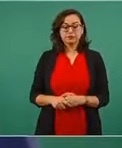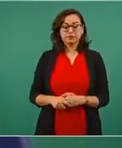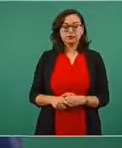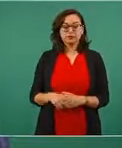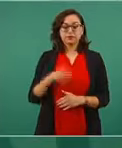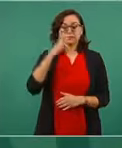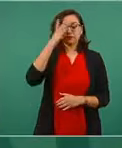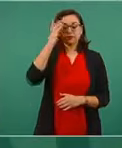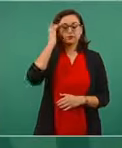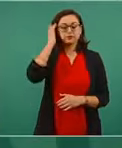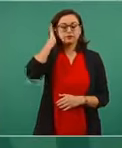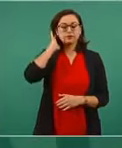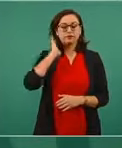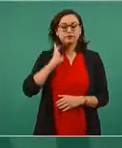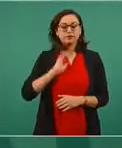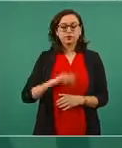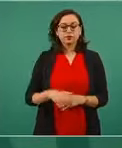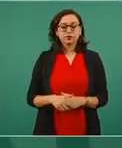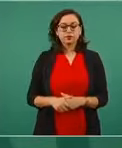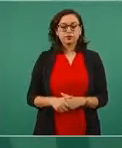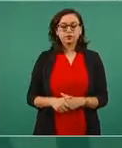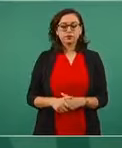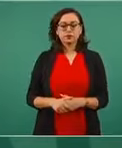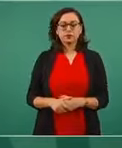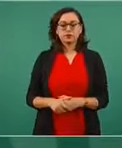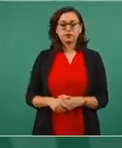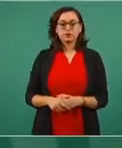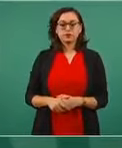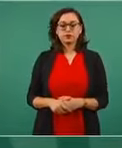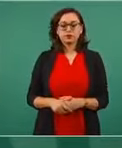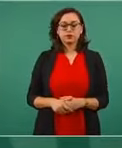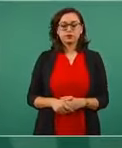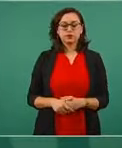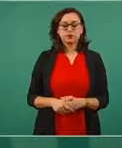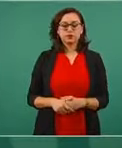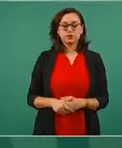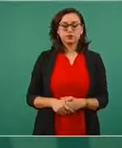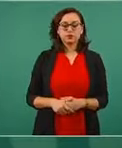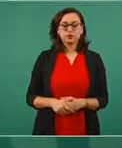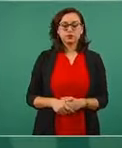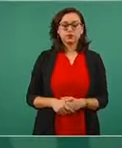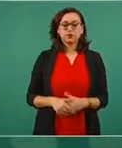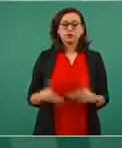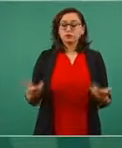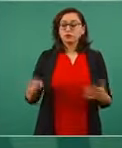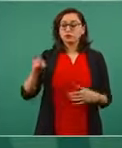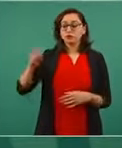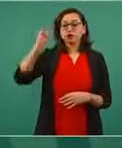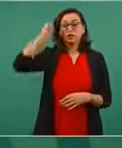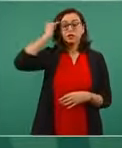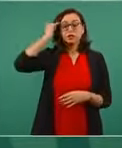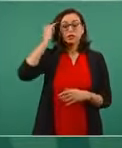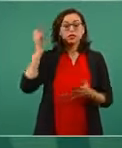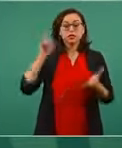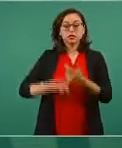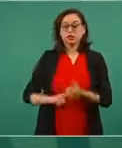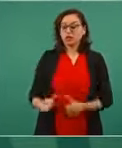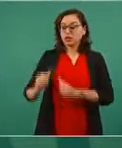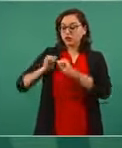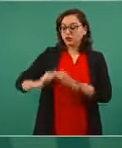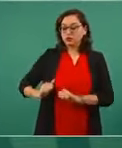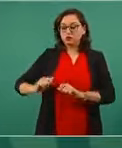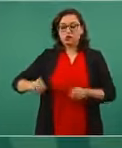las autoridades son servidores